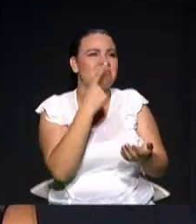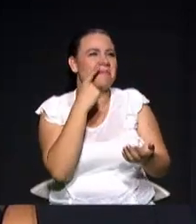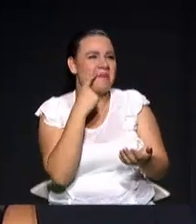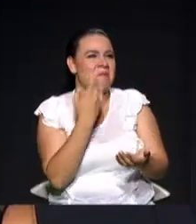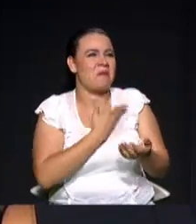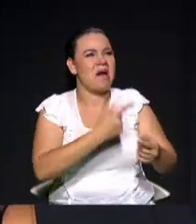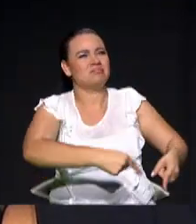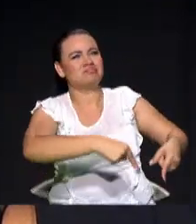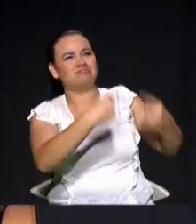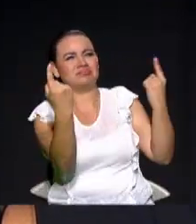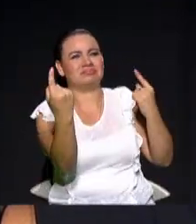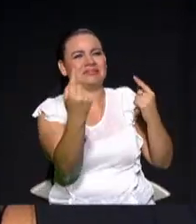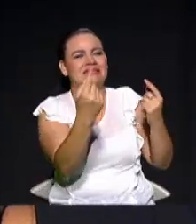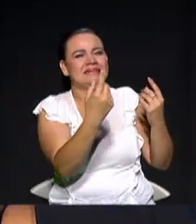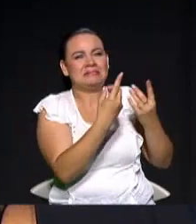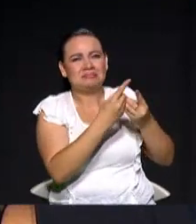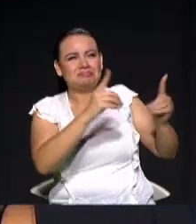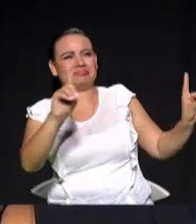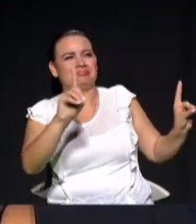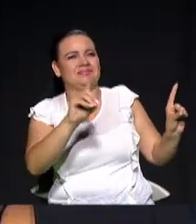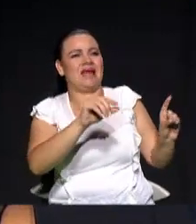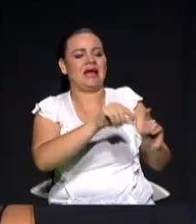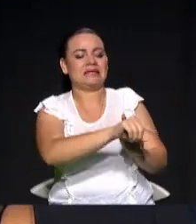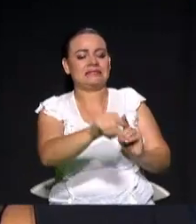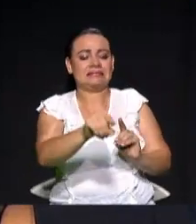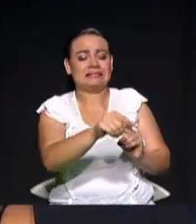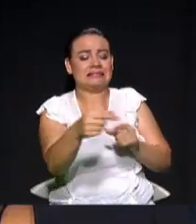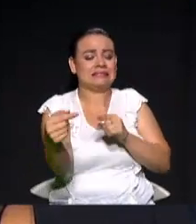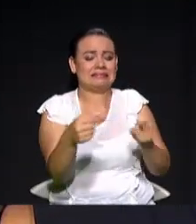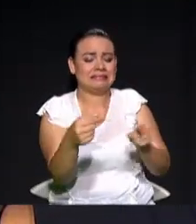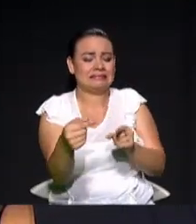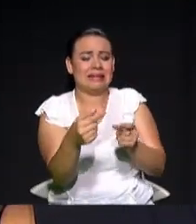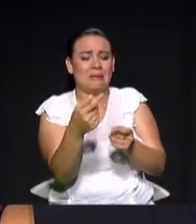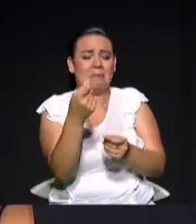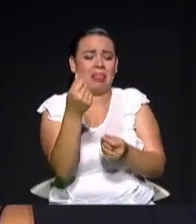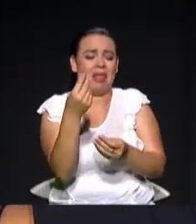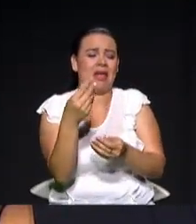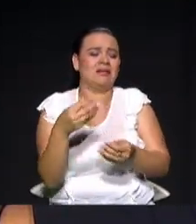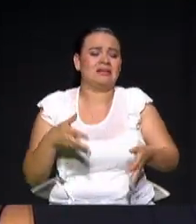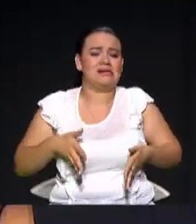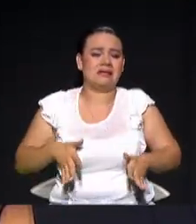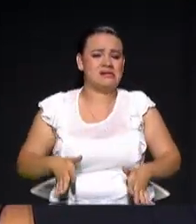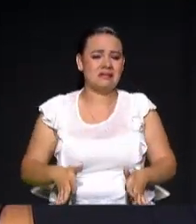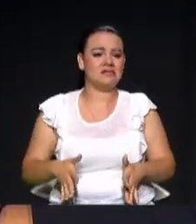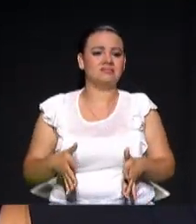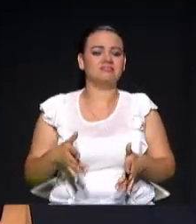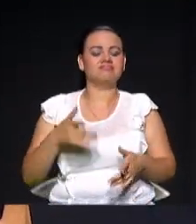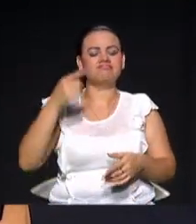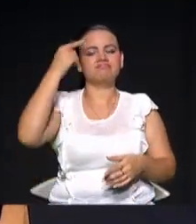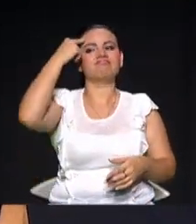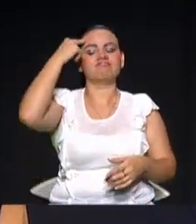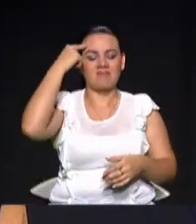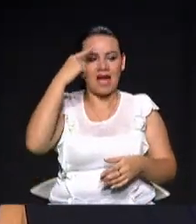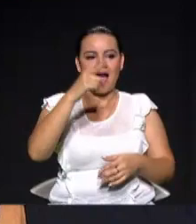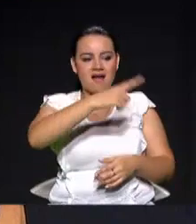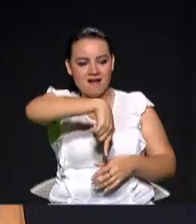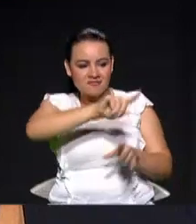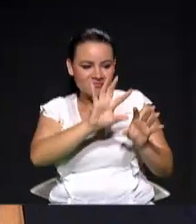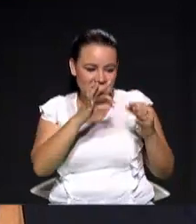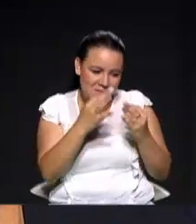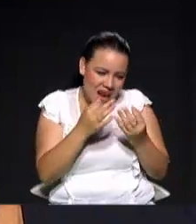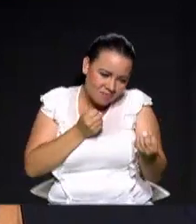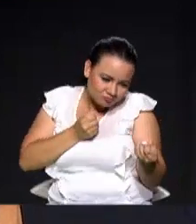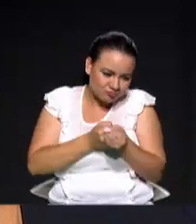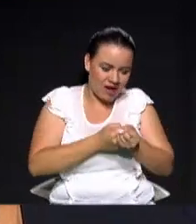los padres con conflictos de tipo económico, en fin, creo que fortaleciendo el núcleo familiar es fundamental